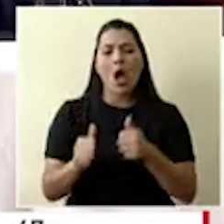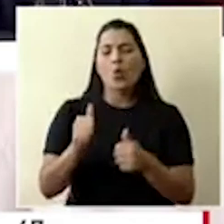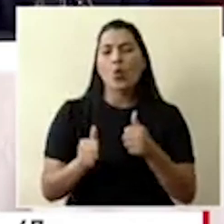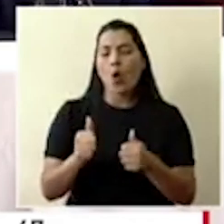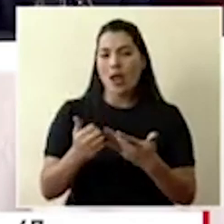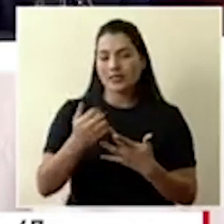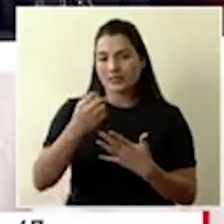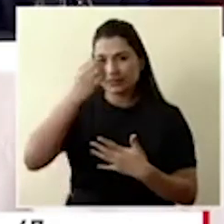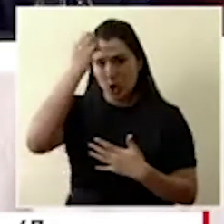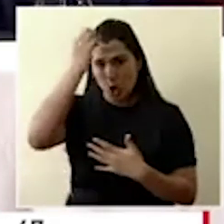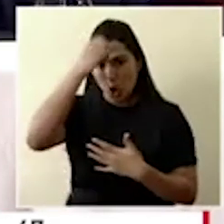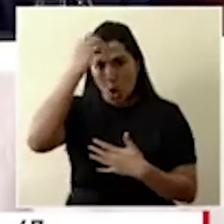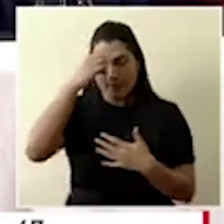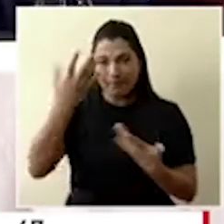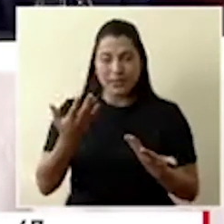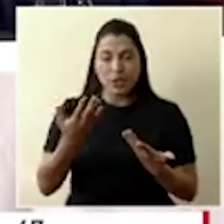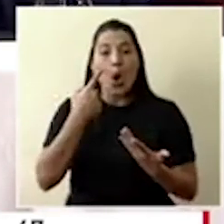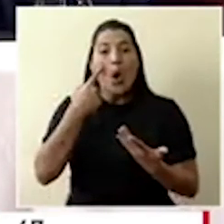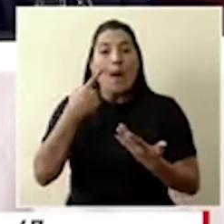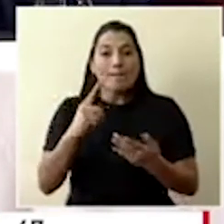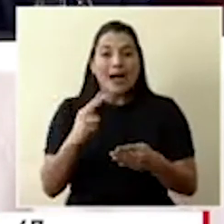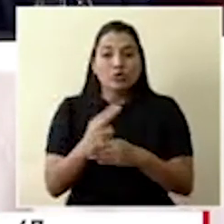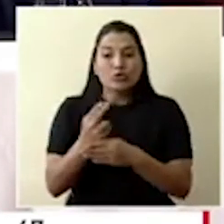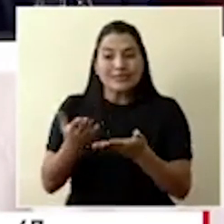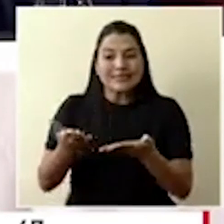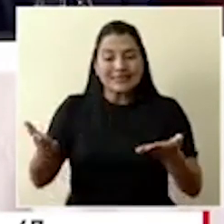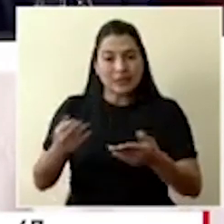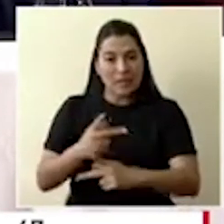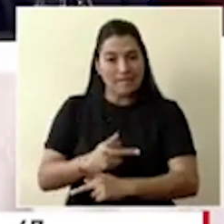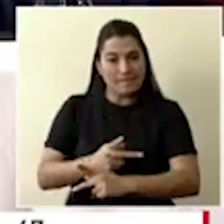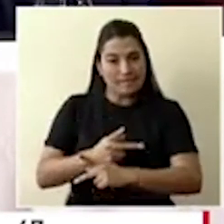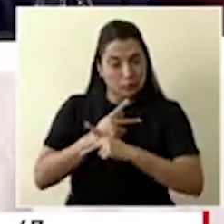insumos de protección personal entre los centros hospitalarios del país?